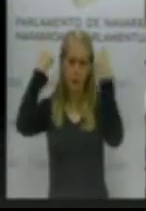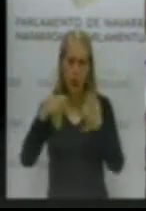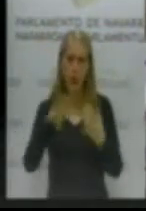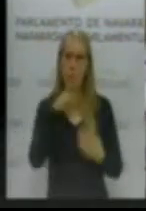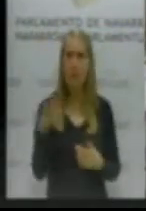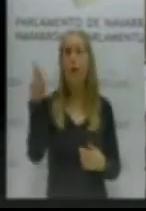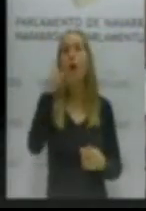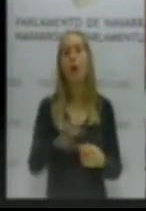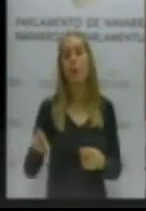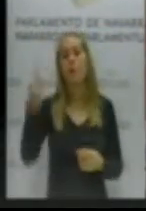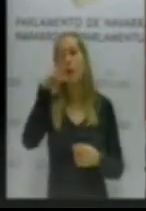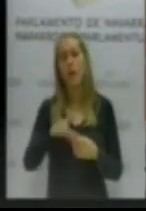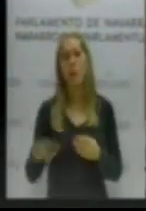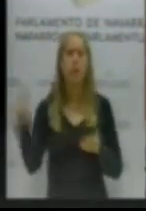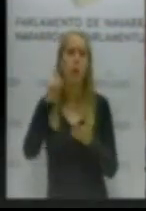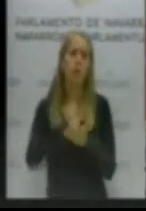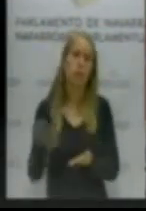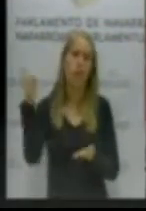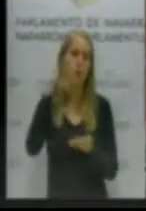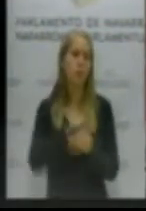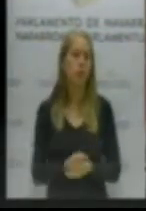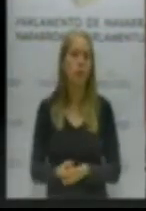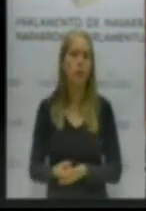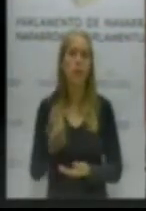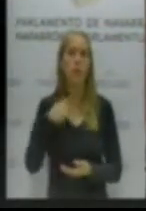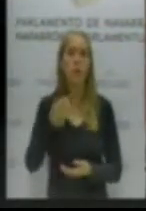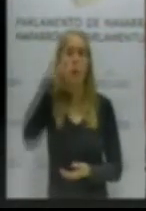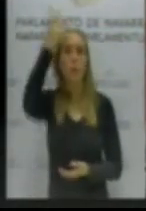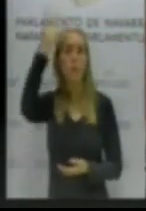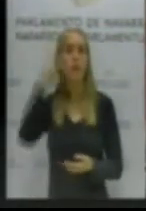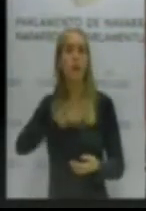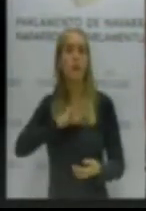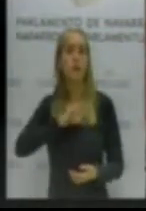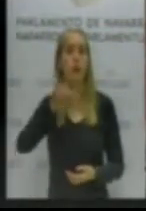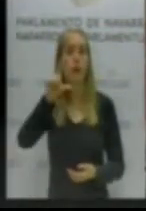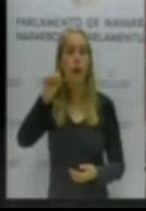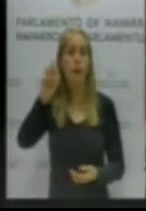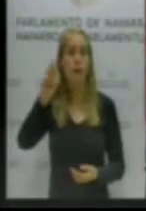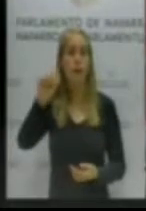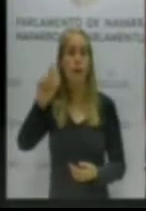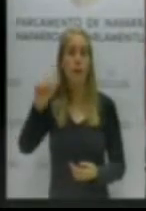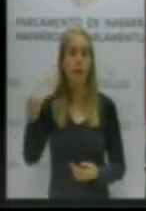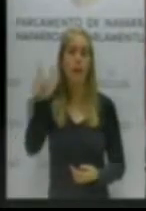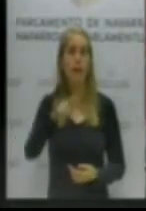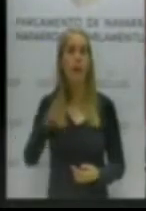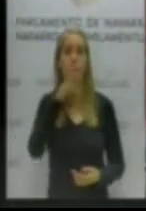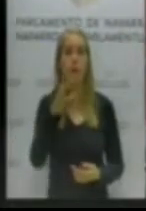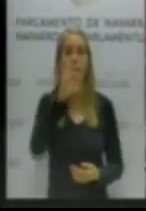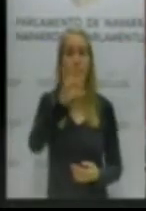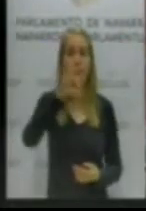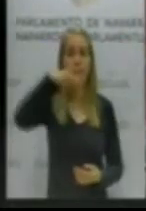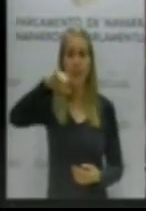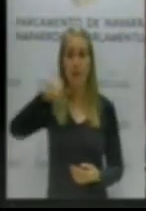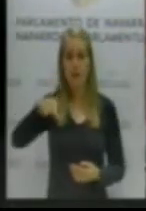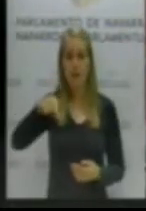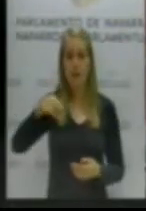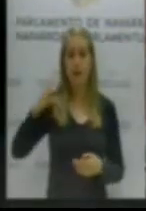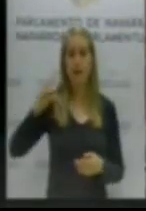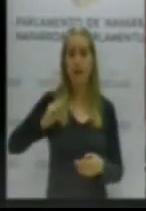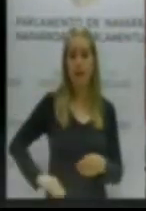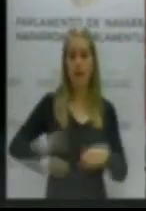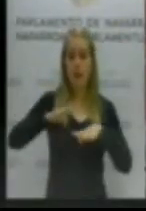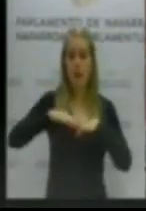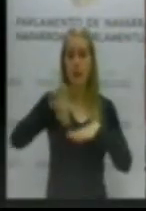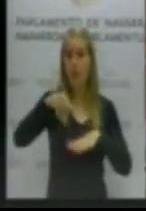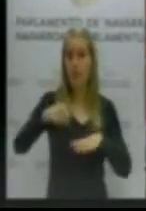repetir una y otra vez los argumentos que se ha inventado el señor La Parra para decir que el SMI no es un buen índice